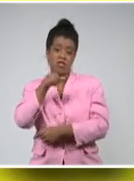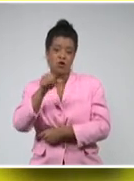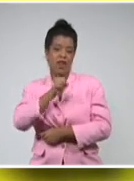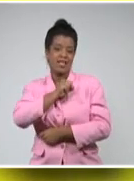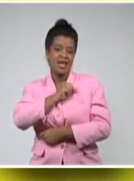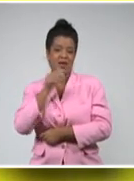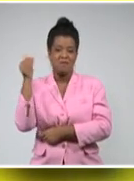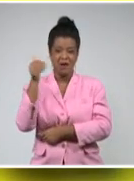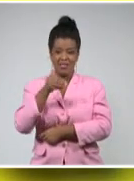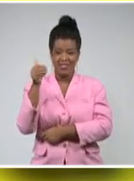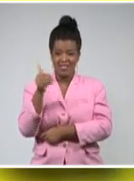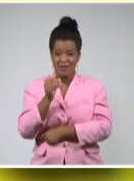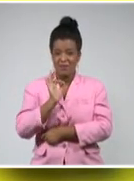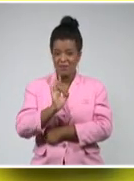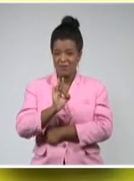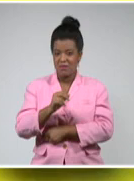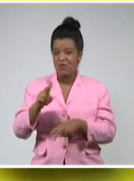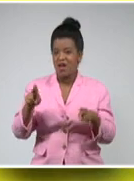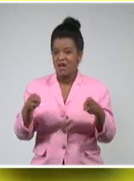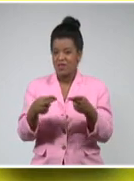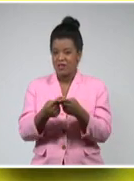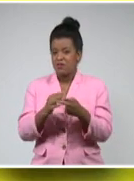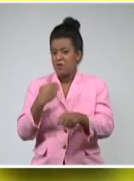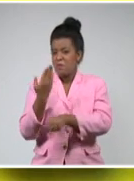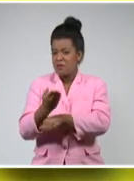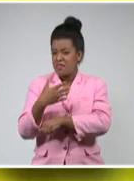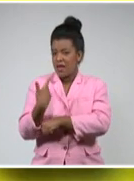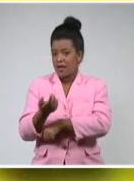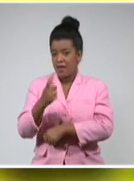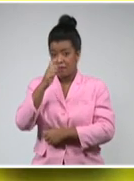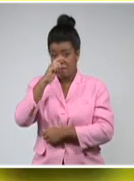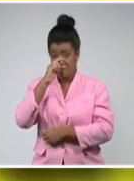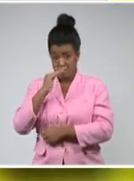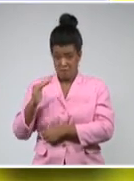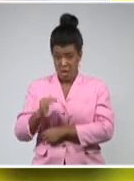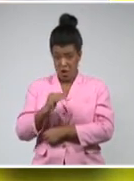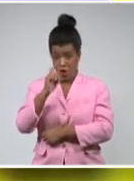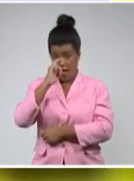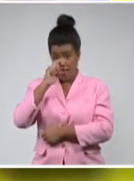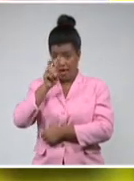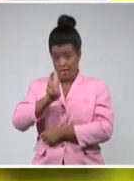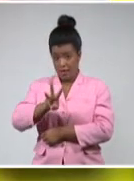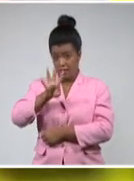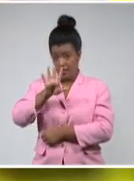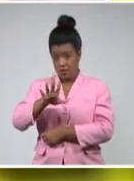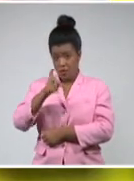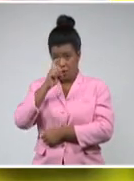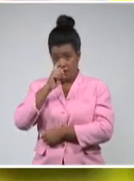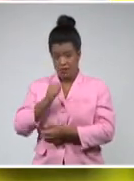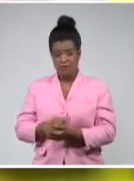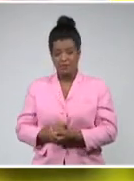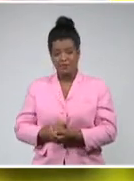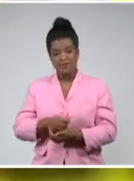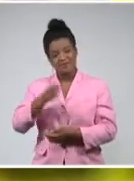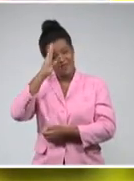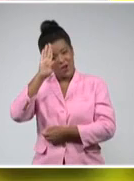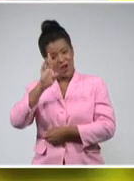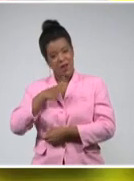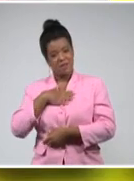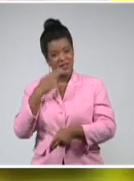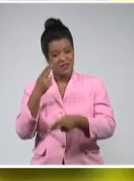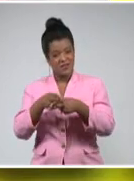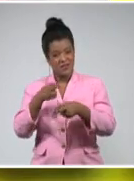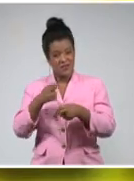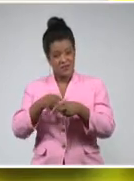octavo salón, que solo pidió un requisito, ser menor de 35 años. Hola, mi nombre es Evelyn Aguilas Sánchez,